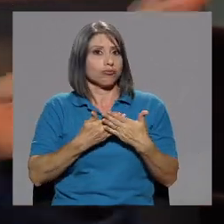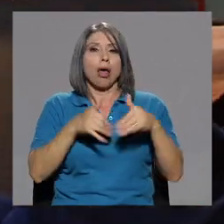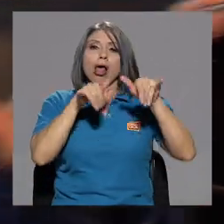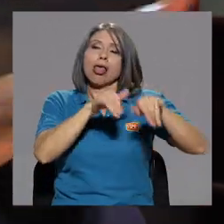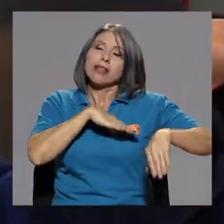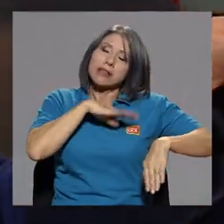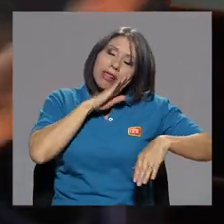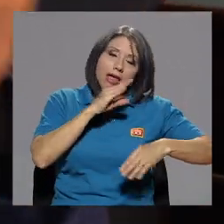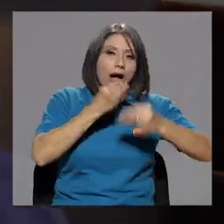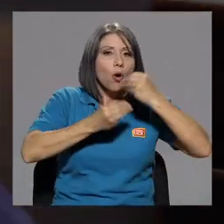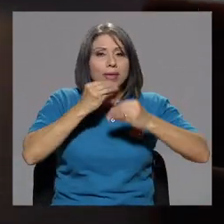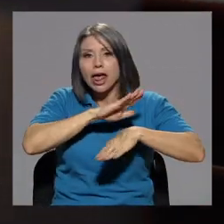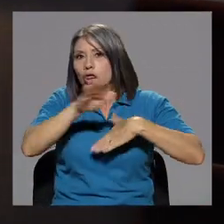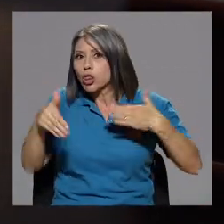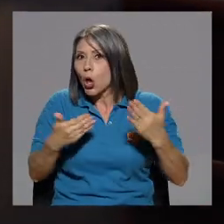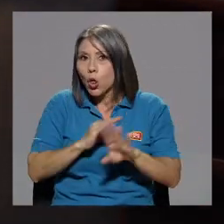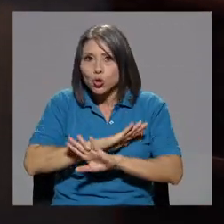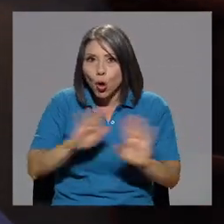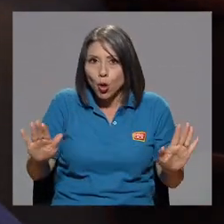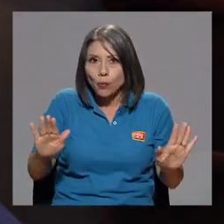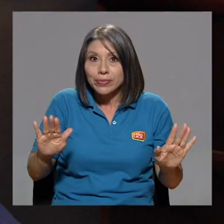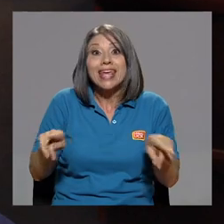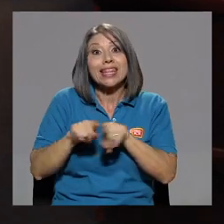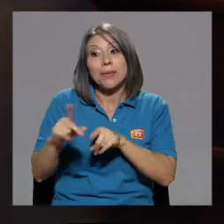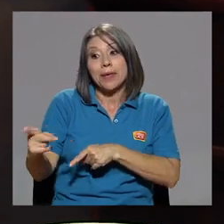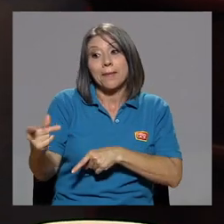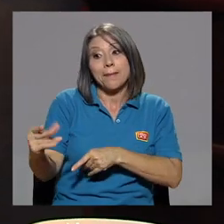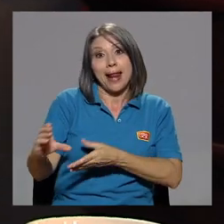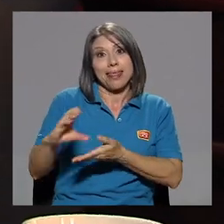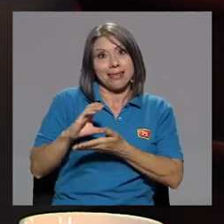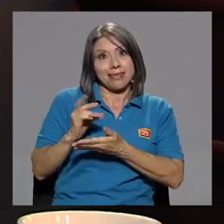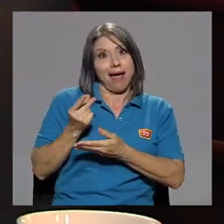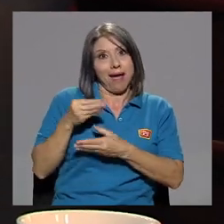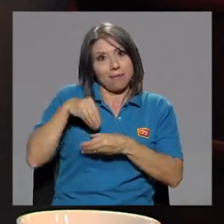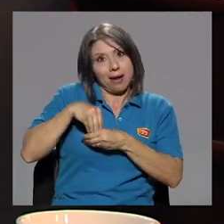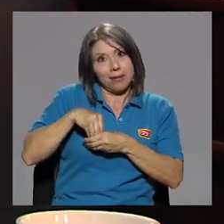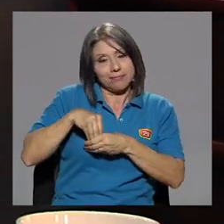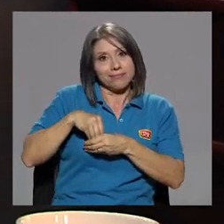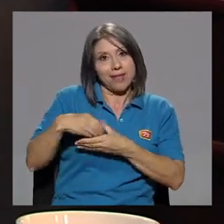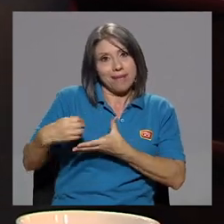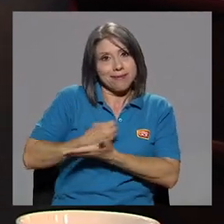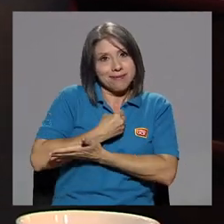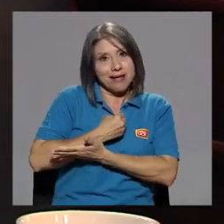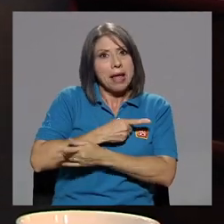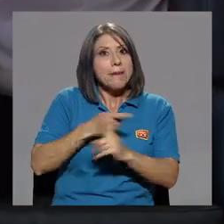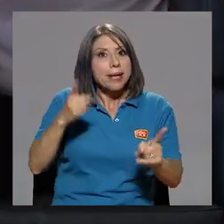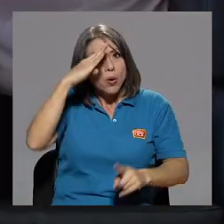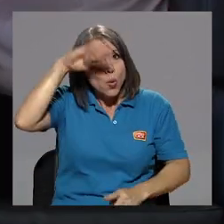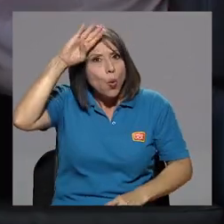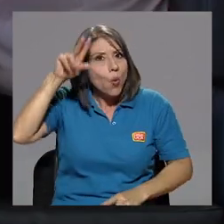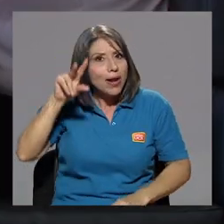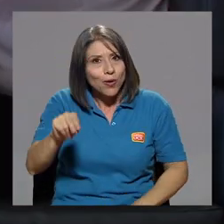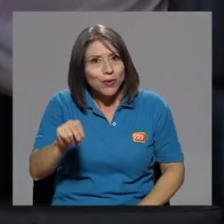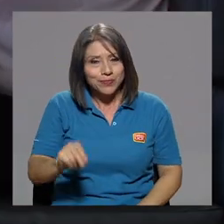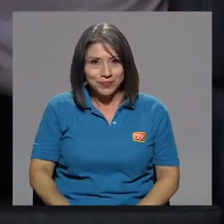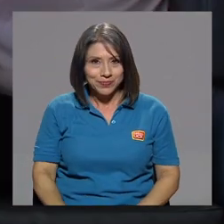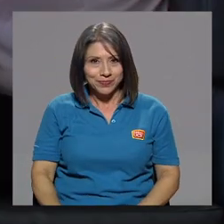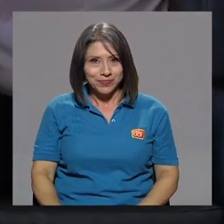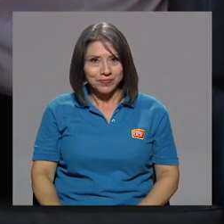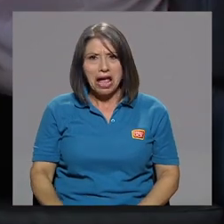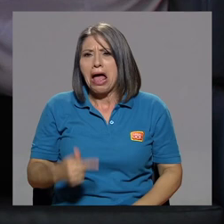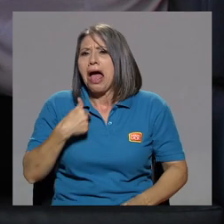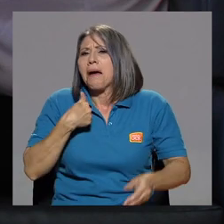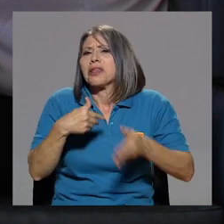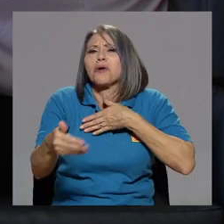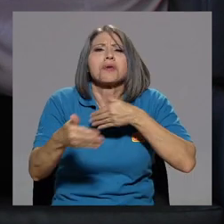Pagaron estadía, comida, todo, todo. Y platita para traernos. Pero Cuba no. Ahora, a no me importa